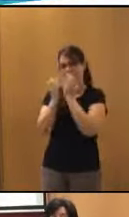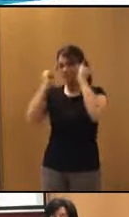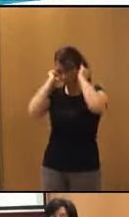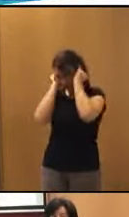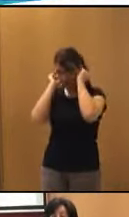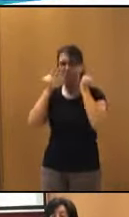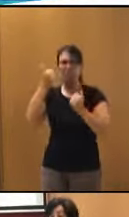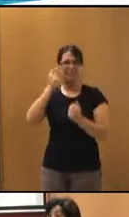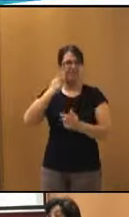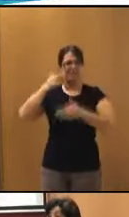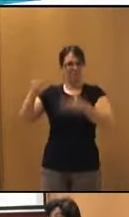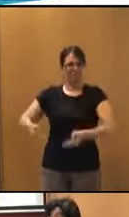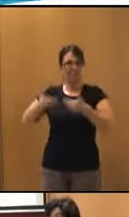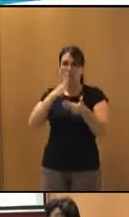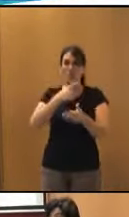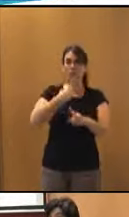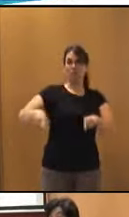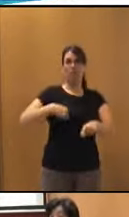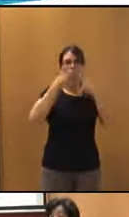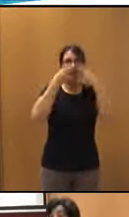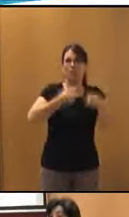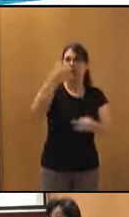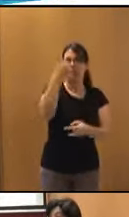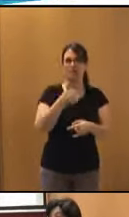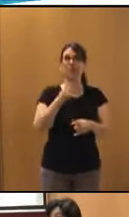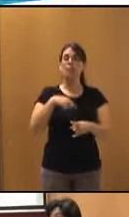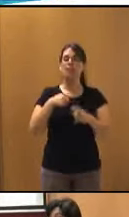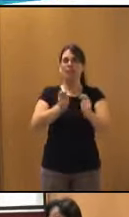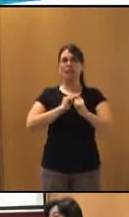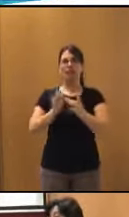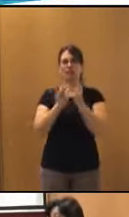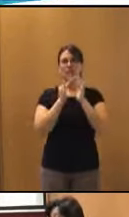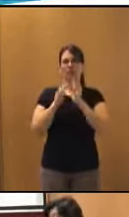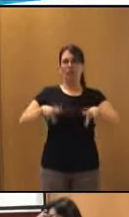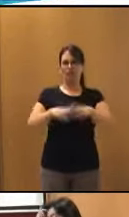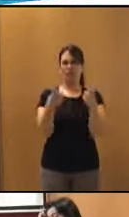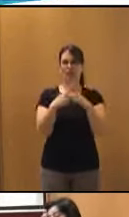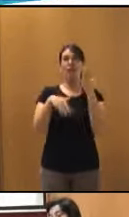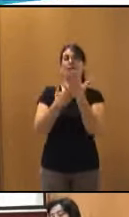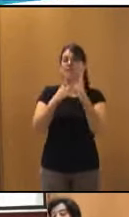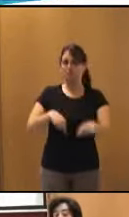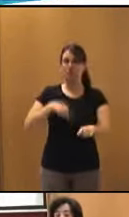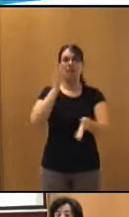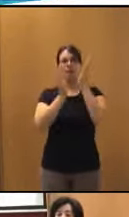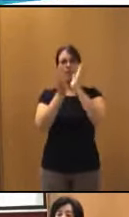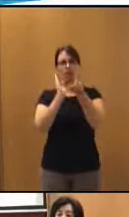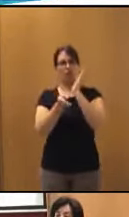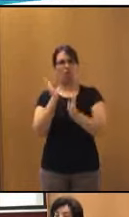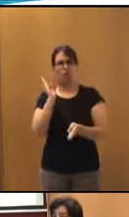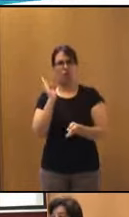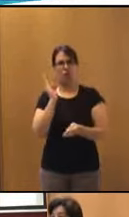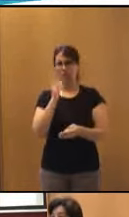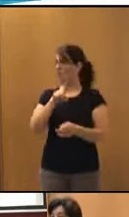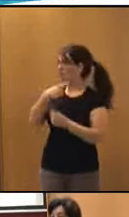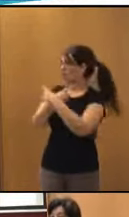de forma más tradicional, también para la socialización y por supuesto para la rehabilitación, como vamos a ver en el documento,